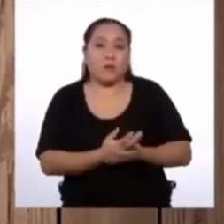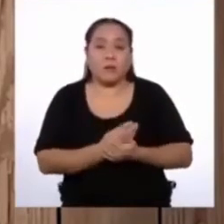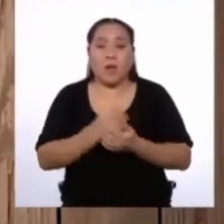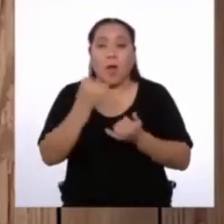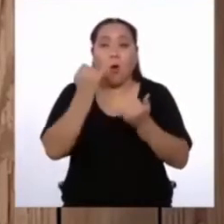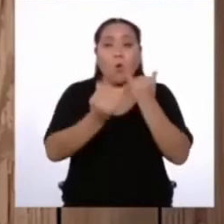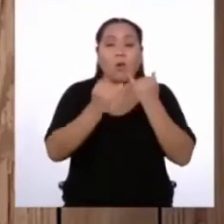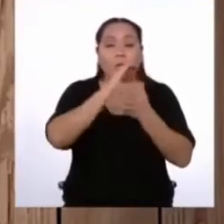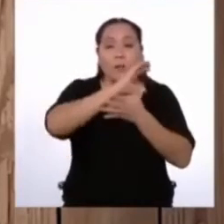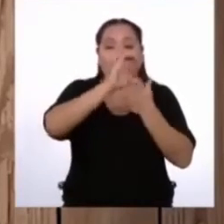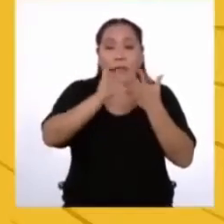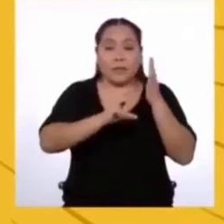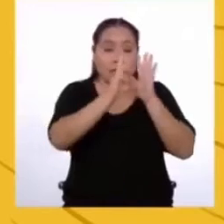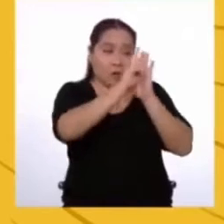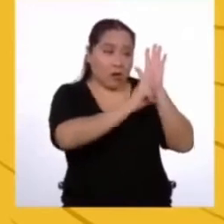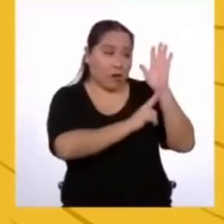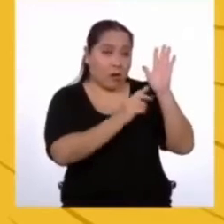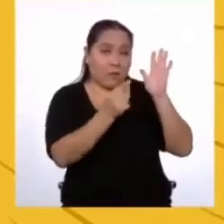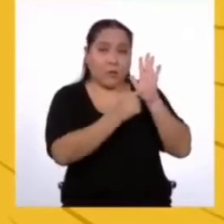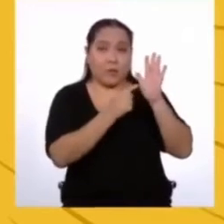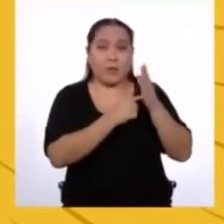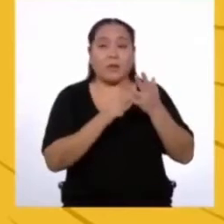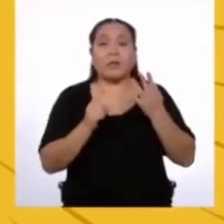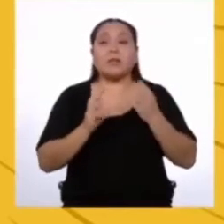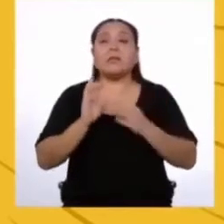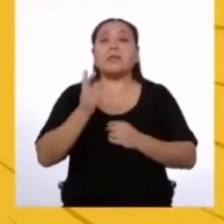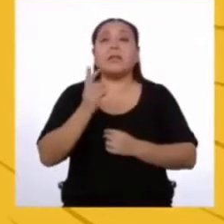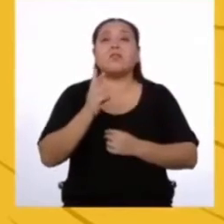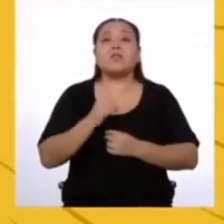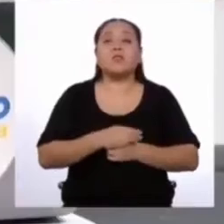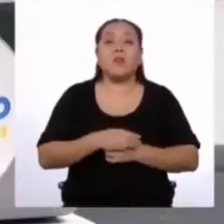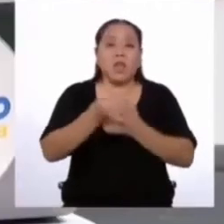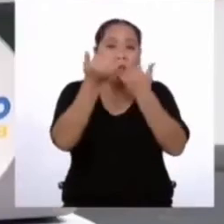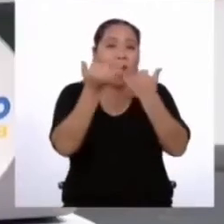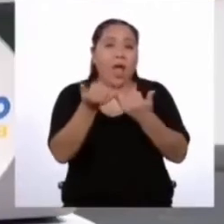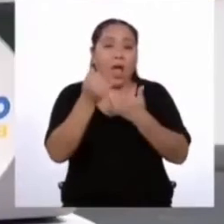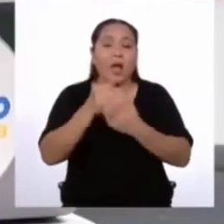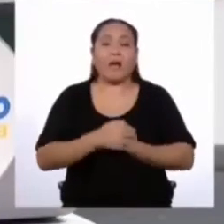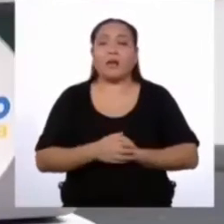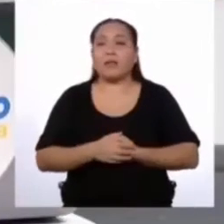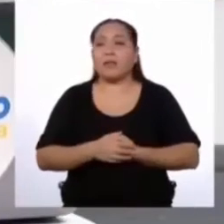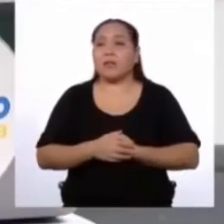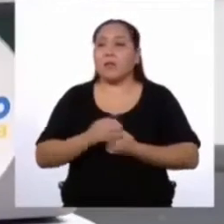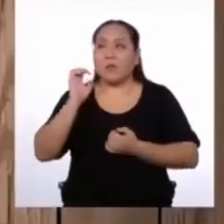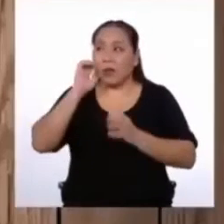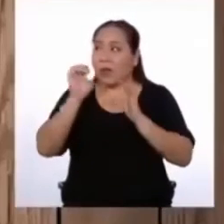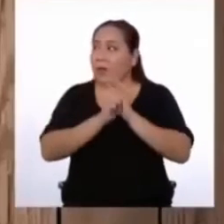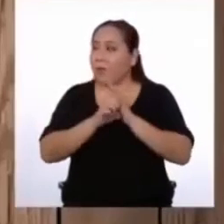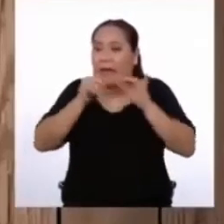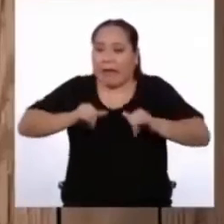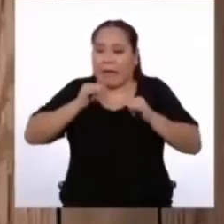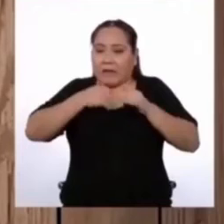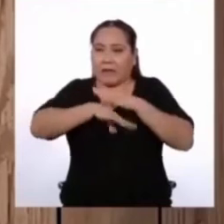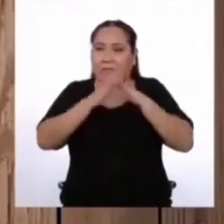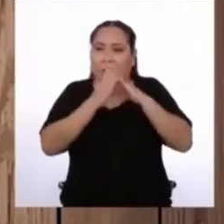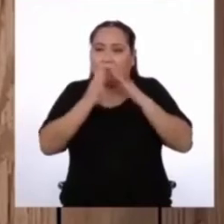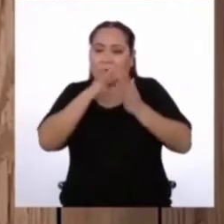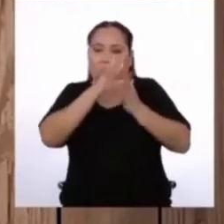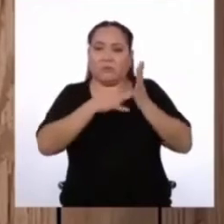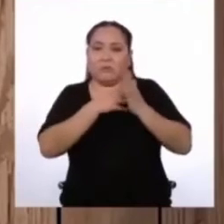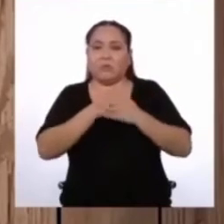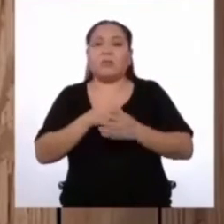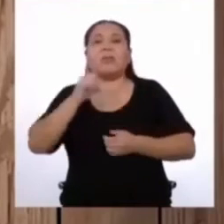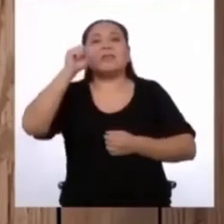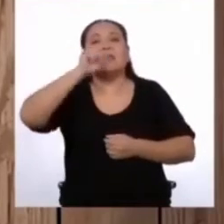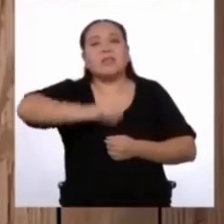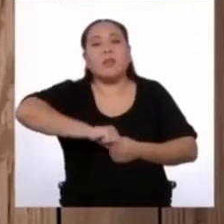característica de un reglamento es que debe ser actualizado. ¿Como el de la inmovilización social? Claro. Porque